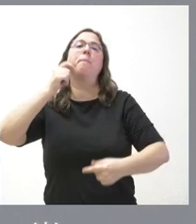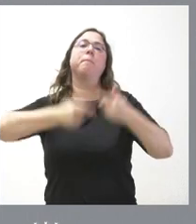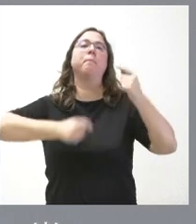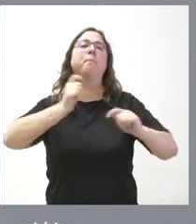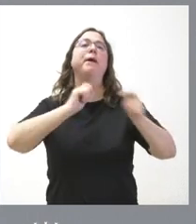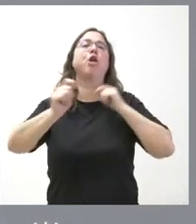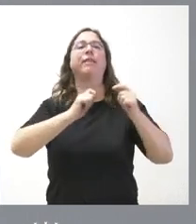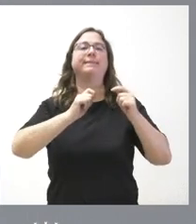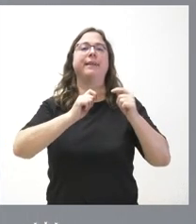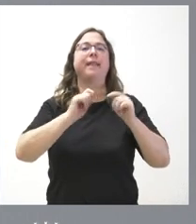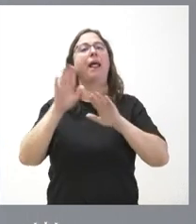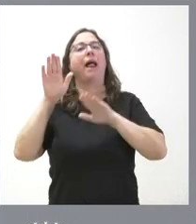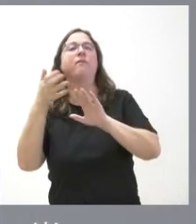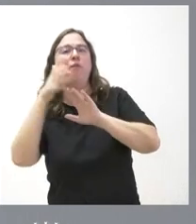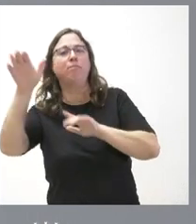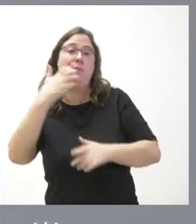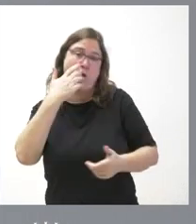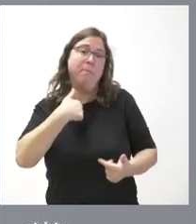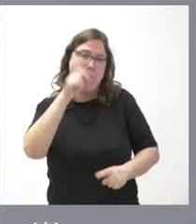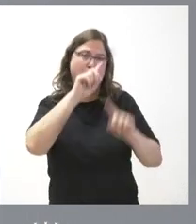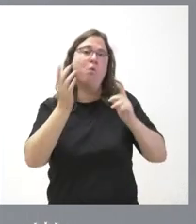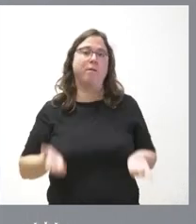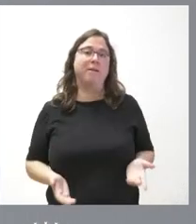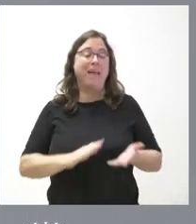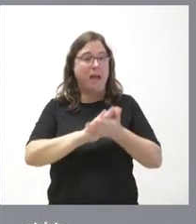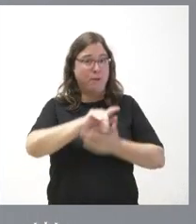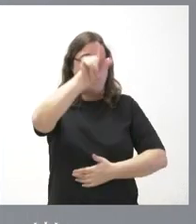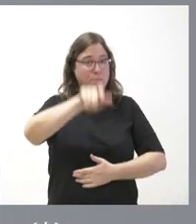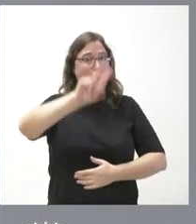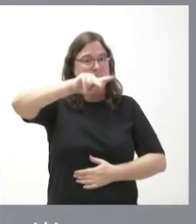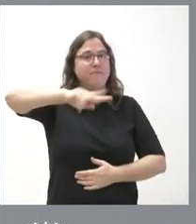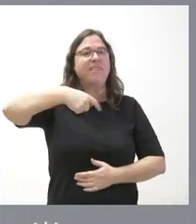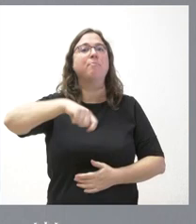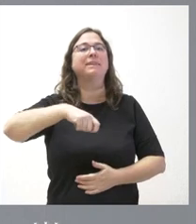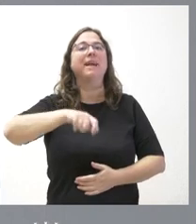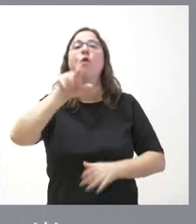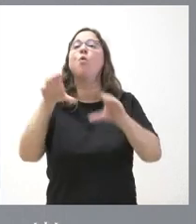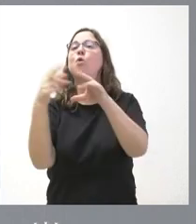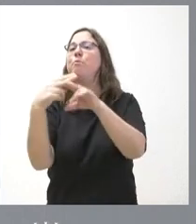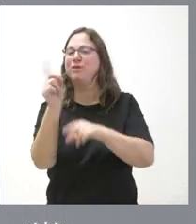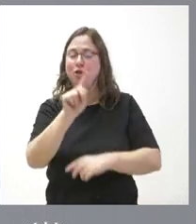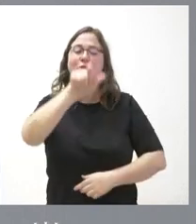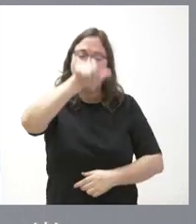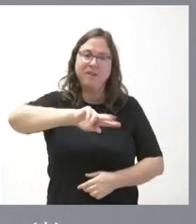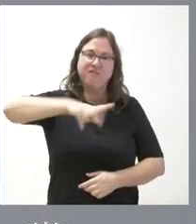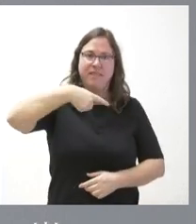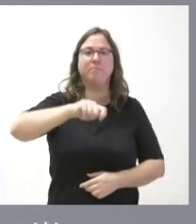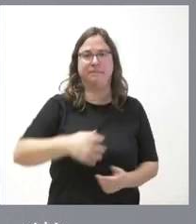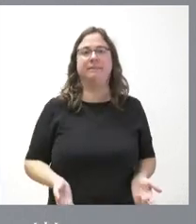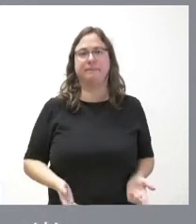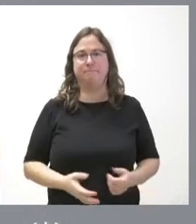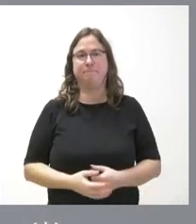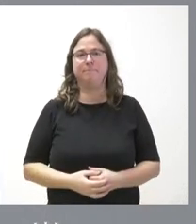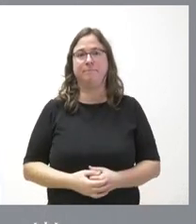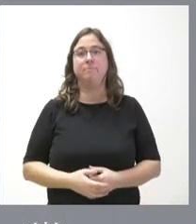blanquean al independentismo por ejemplo hablamos de una persona que es vicepresidente autonómico no hablamos de un partido político que apenas tenga representación en las cortes